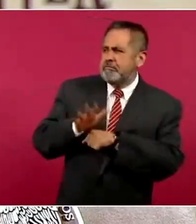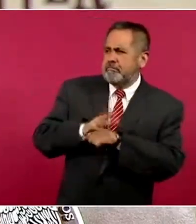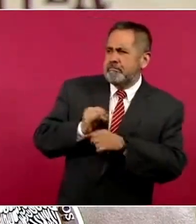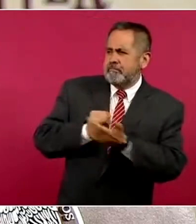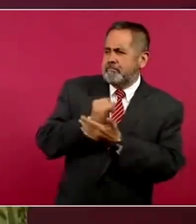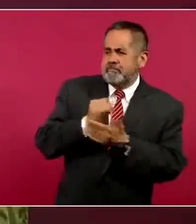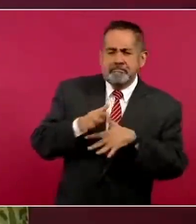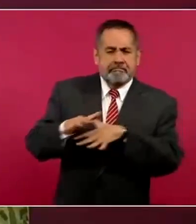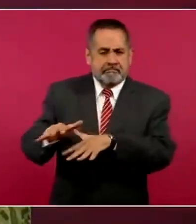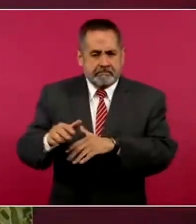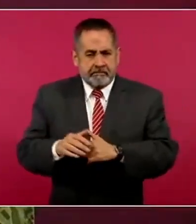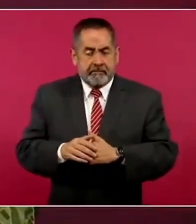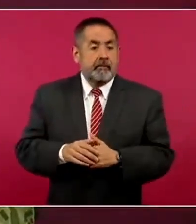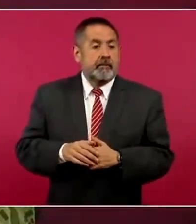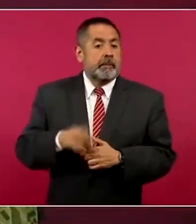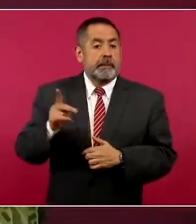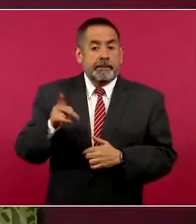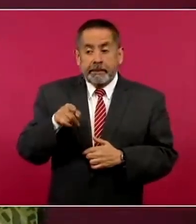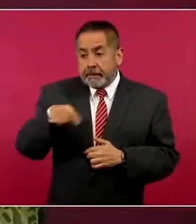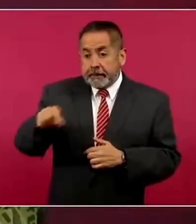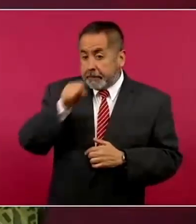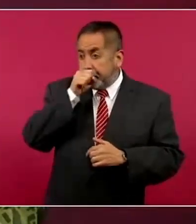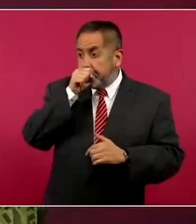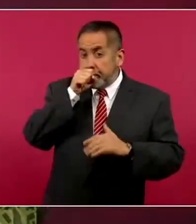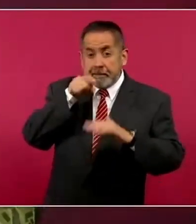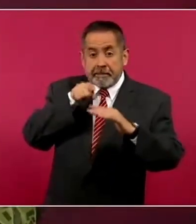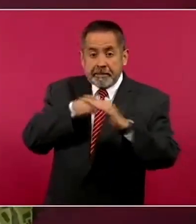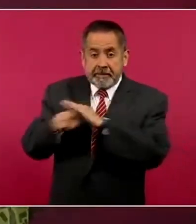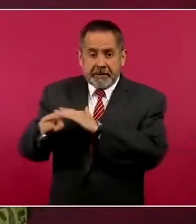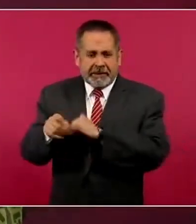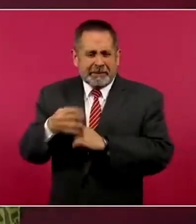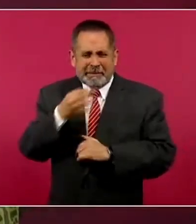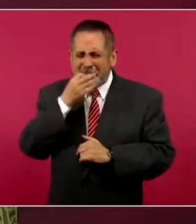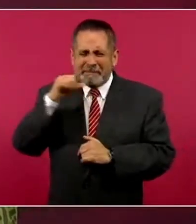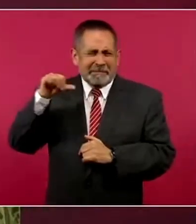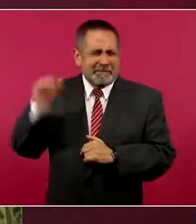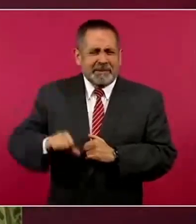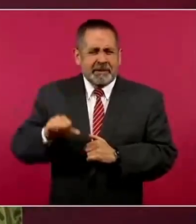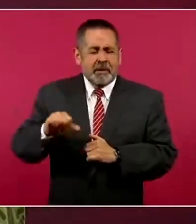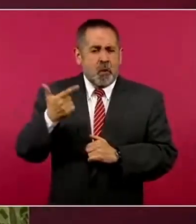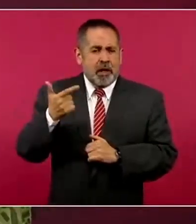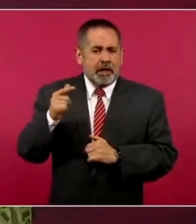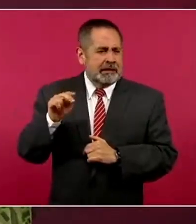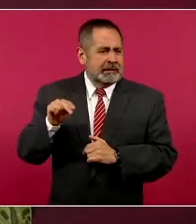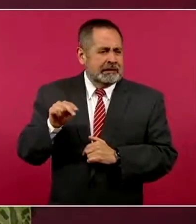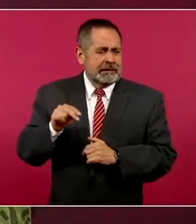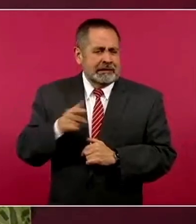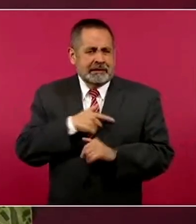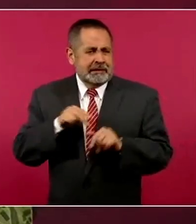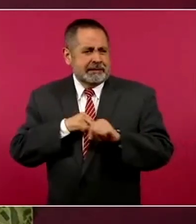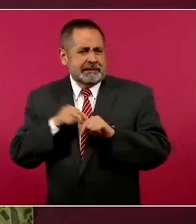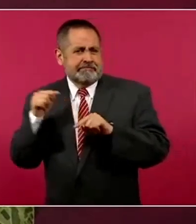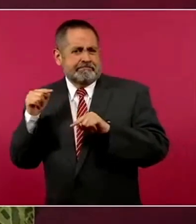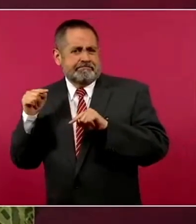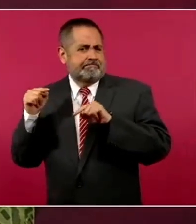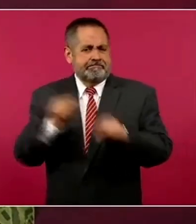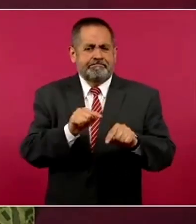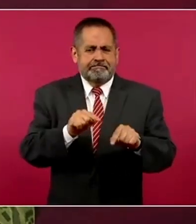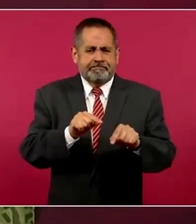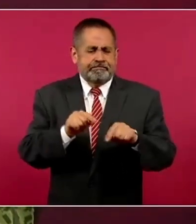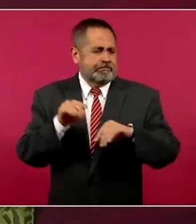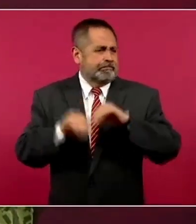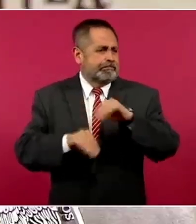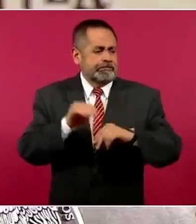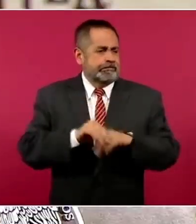hubo la denuncia rápida, de inmediato la Guardia Nacional actuó, realizó una serie de